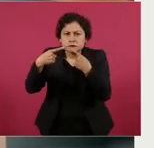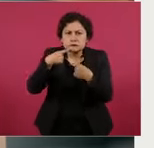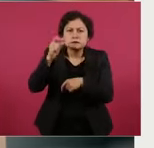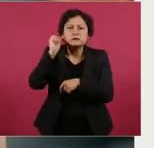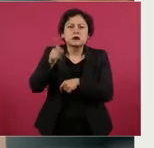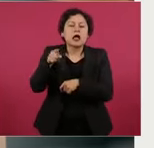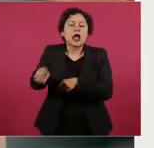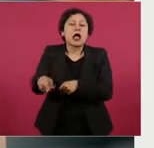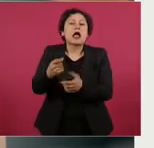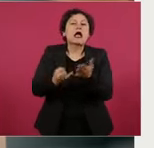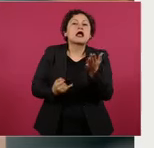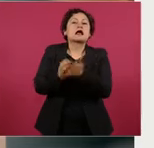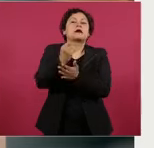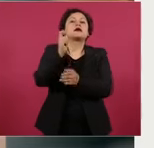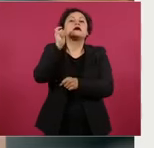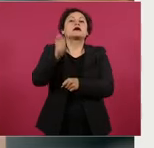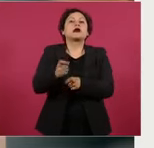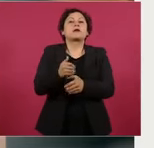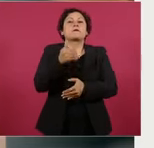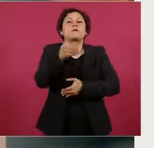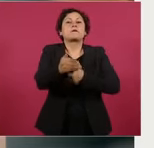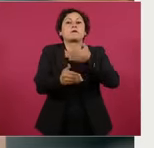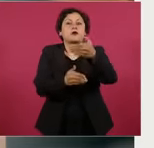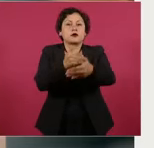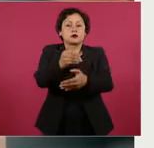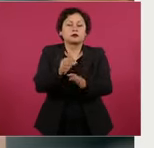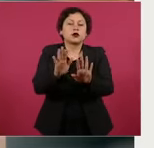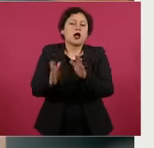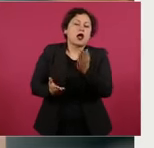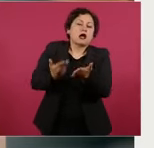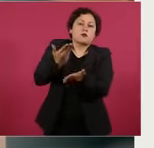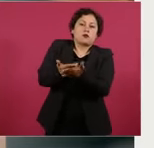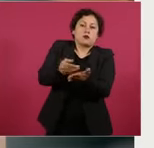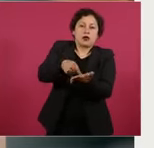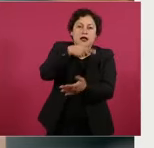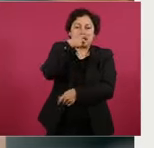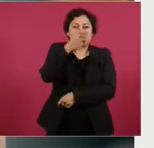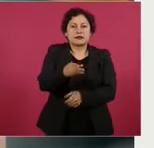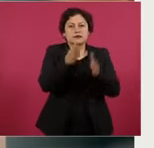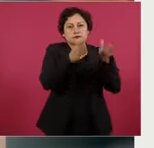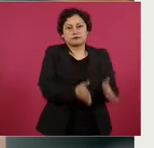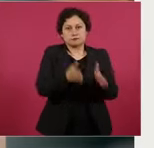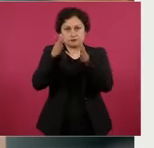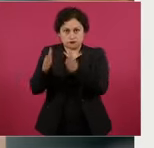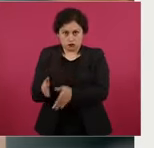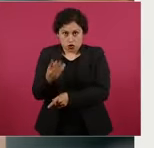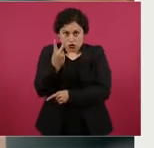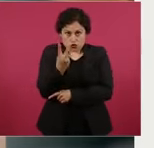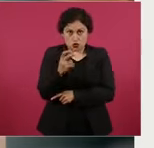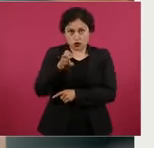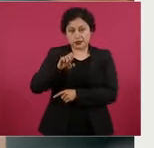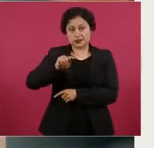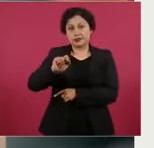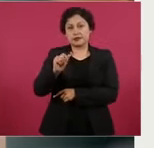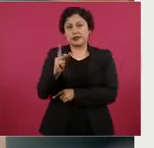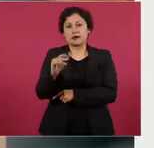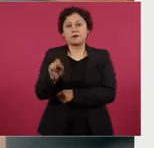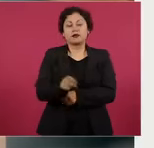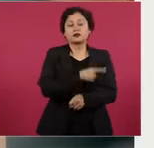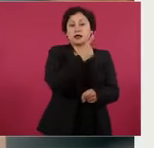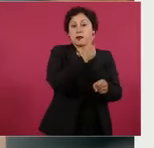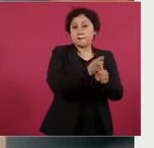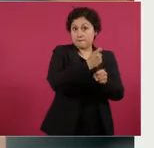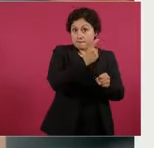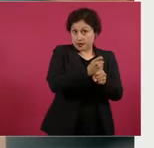progresivo. Bueno, la propuesta es que sea en dos etapas. La primera etapa, la primera elección, será